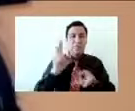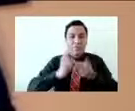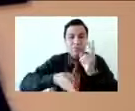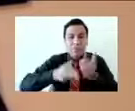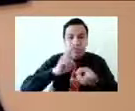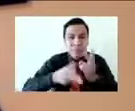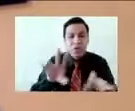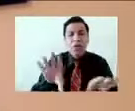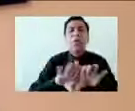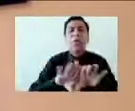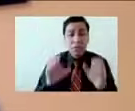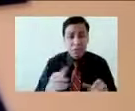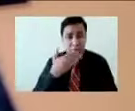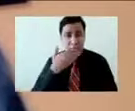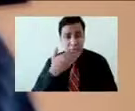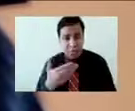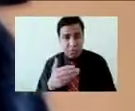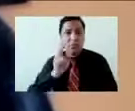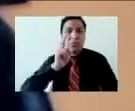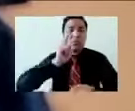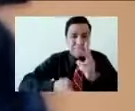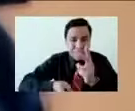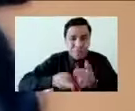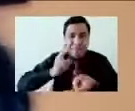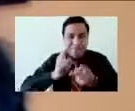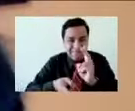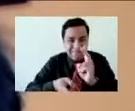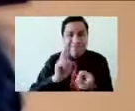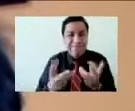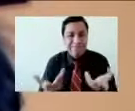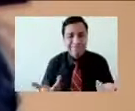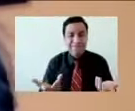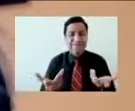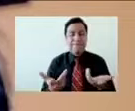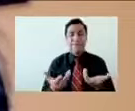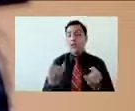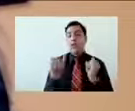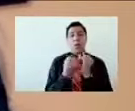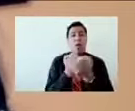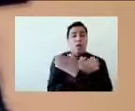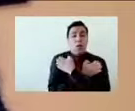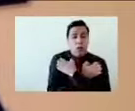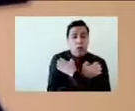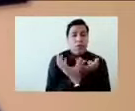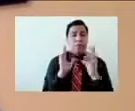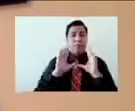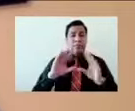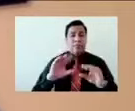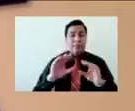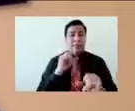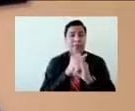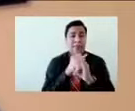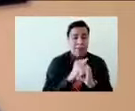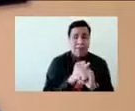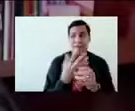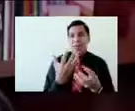creo que no solamente la educación híbrida, tú me dirás si coincides conmigo mi querido Doc o no, pero es de la relación humana, ¿eh?